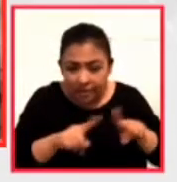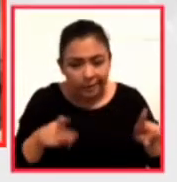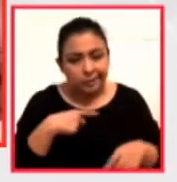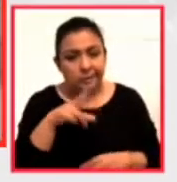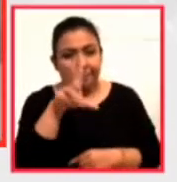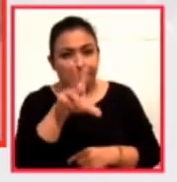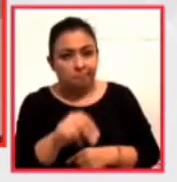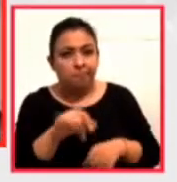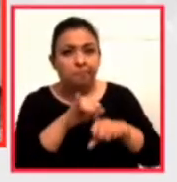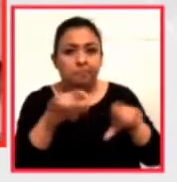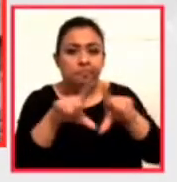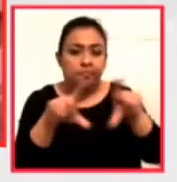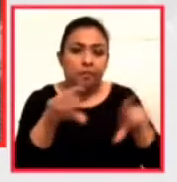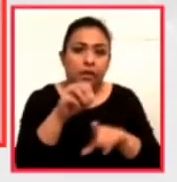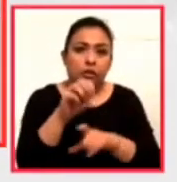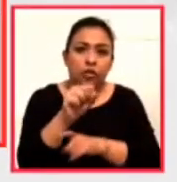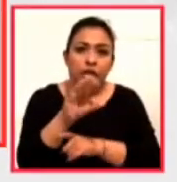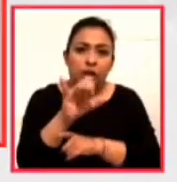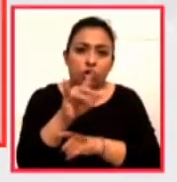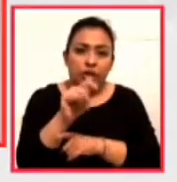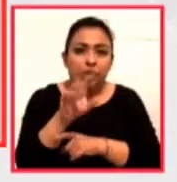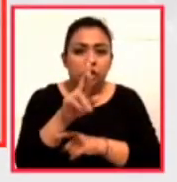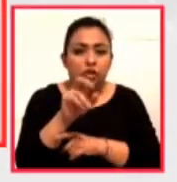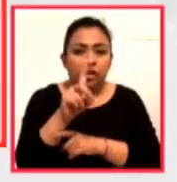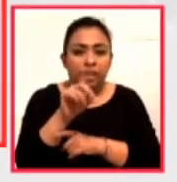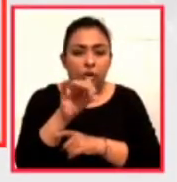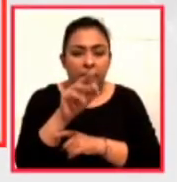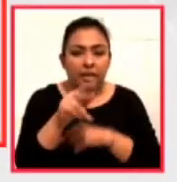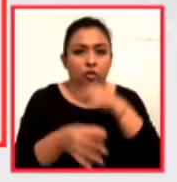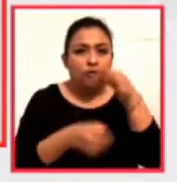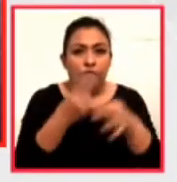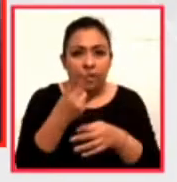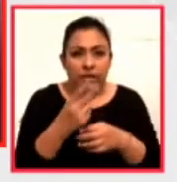información y texto de Óscar Cortés, Rodrigo Peredo, Noticias 22.